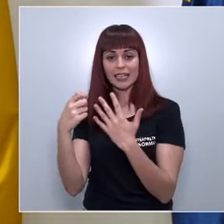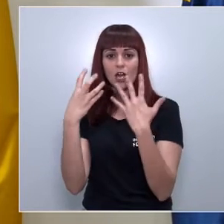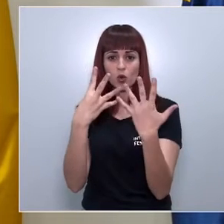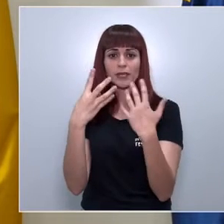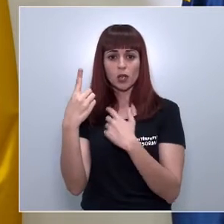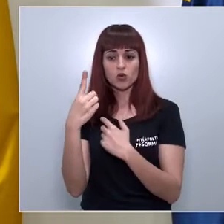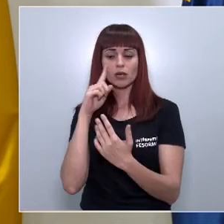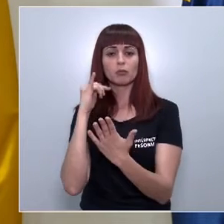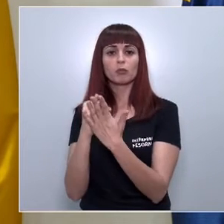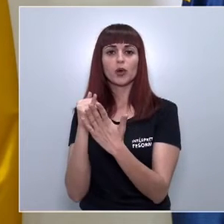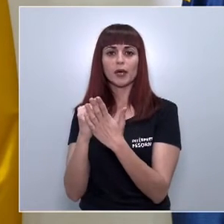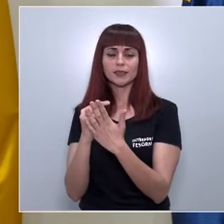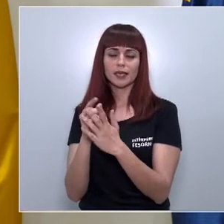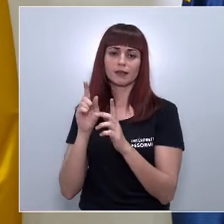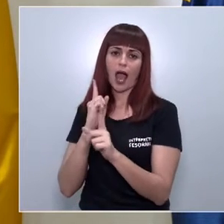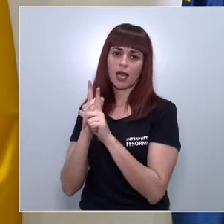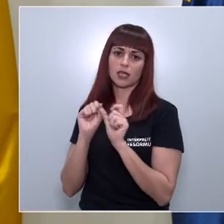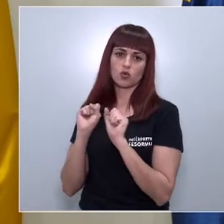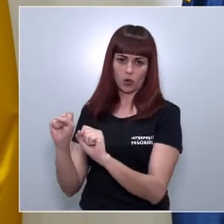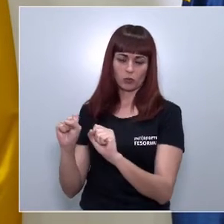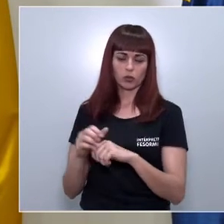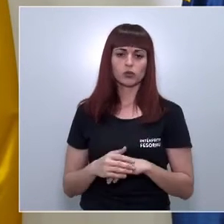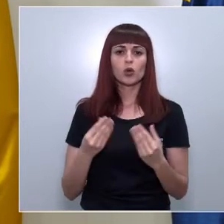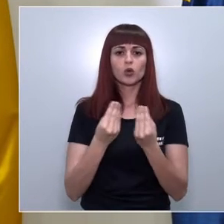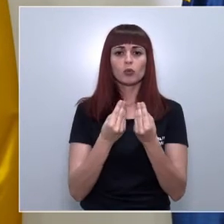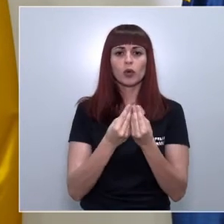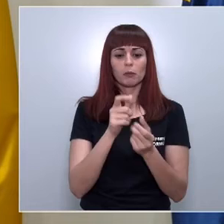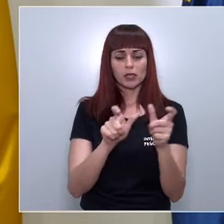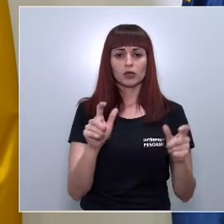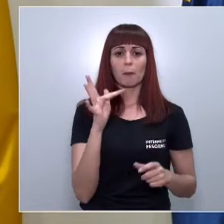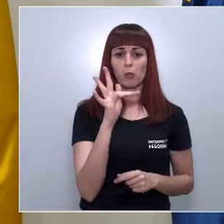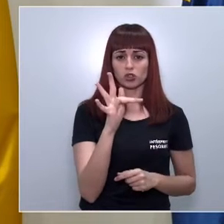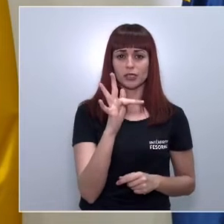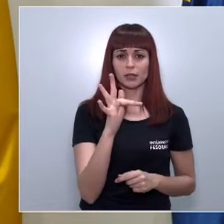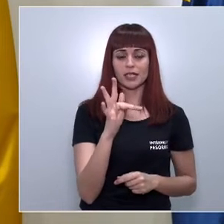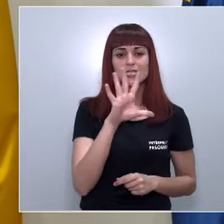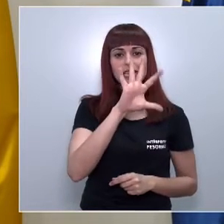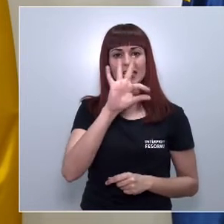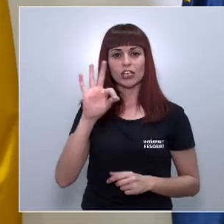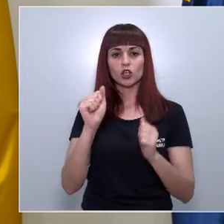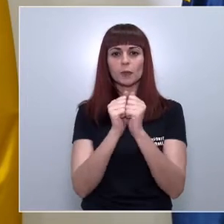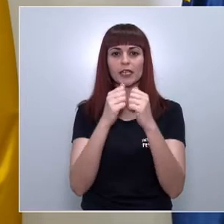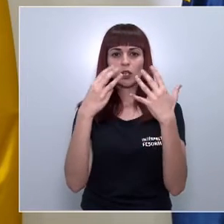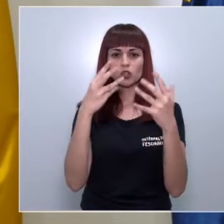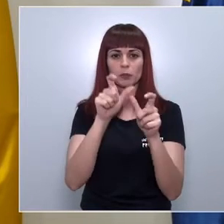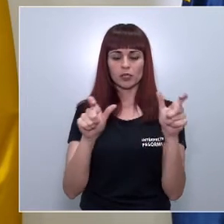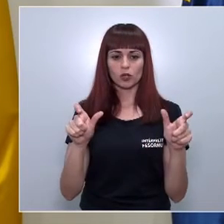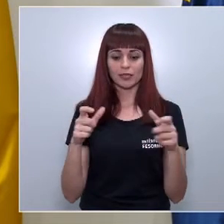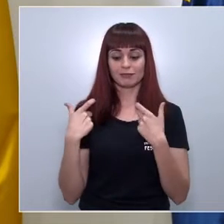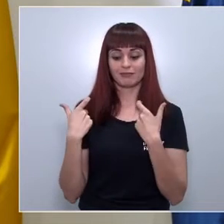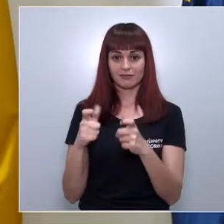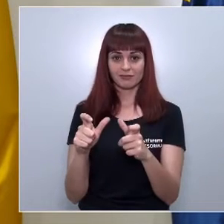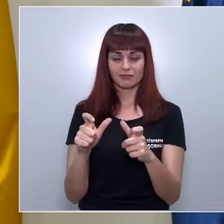acreditados mediante pruebas de anticuerpos. El número de casos positivos en esas horas era de 528 personas y el número de personas